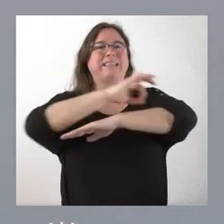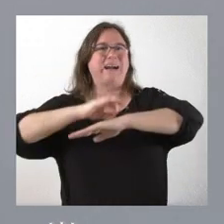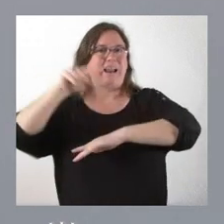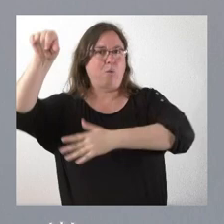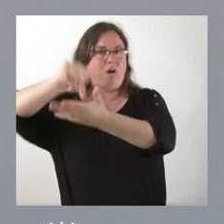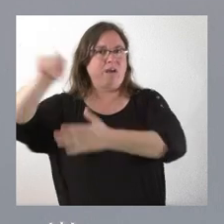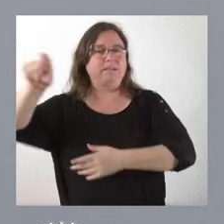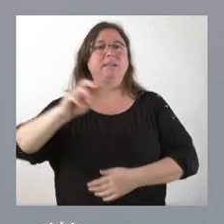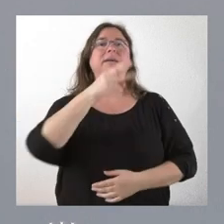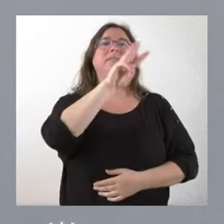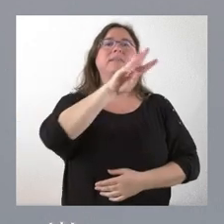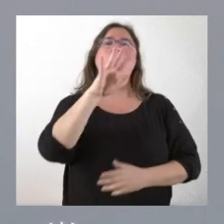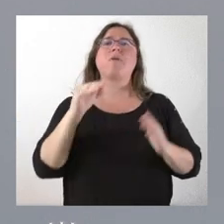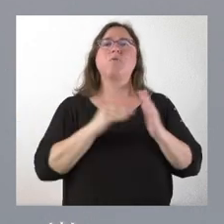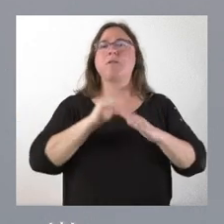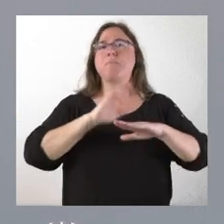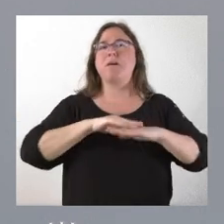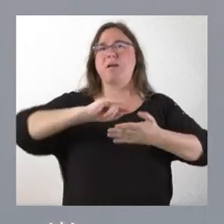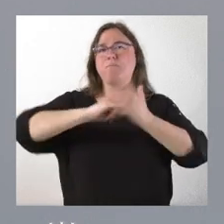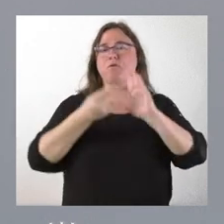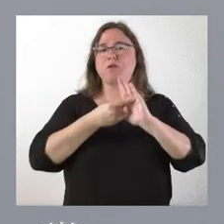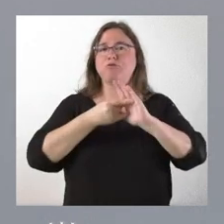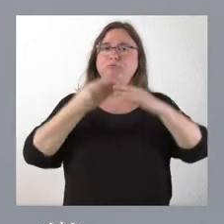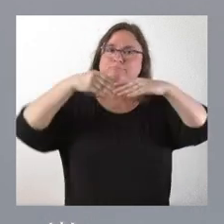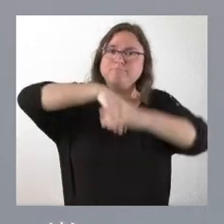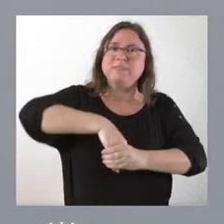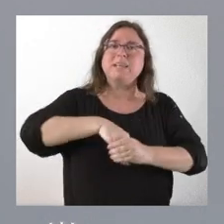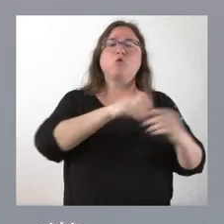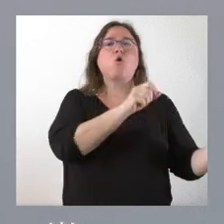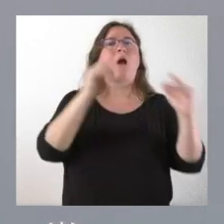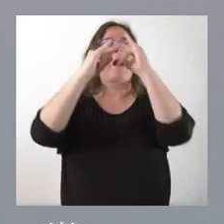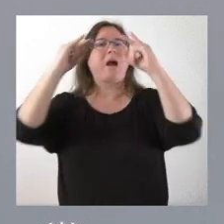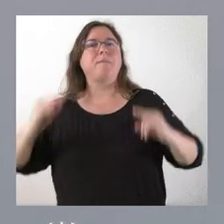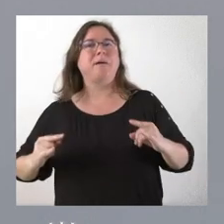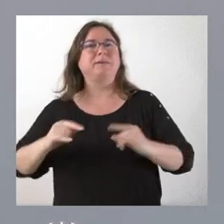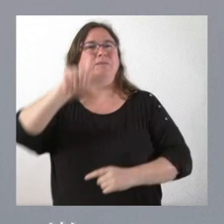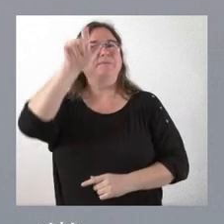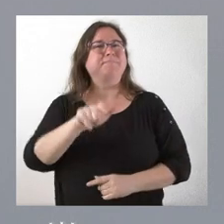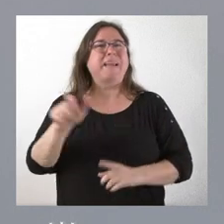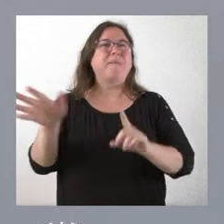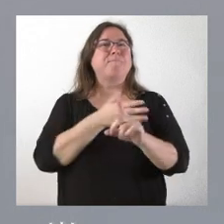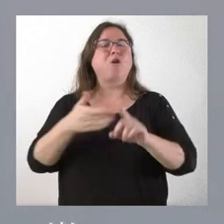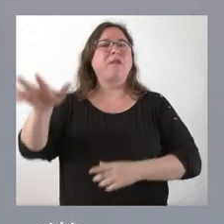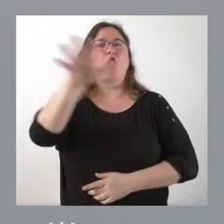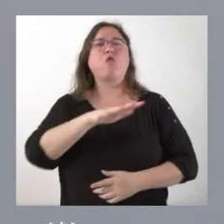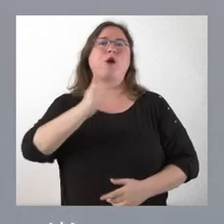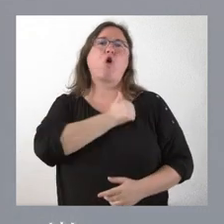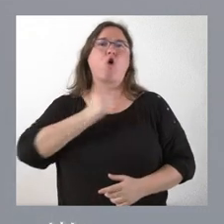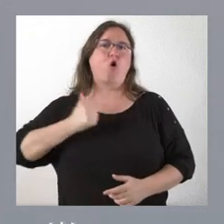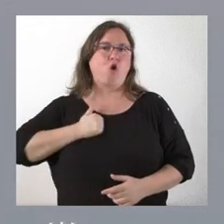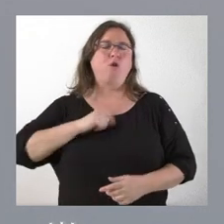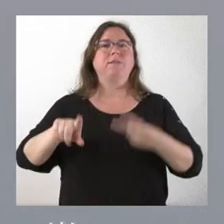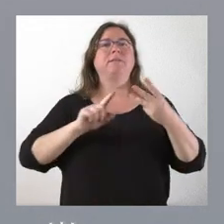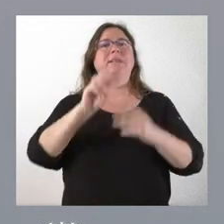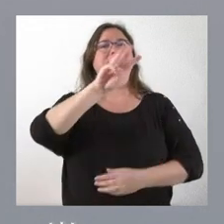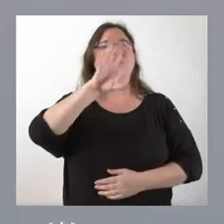34.000 euros para un proyecto de intervención en los campamentos desplazados de violencia en la República Democrática del Congo, 35